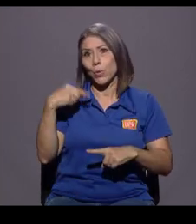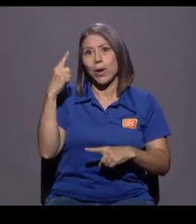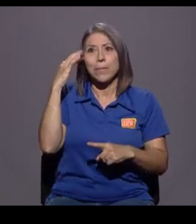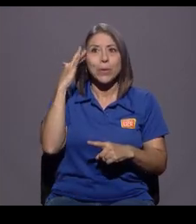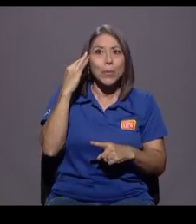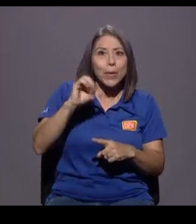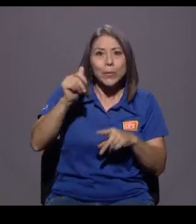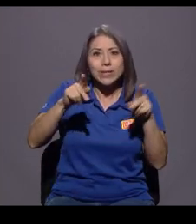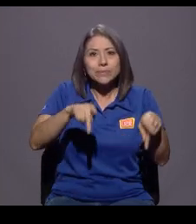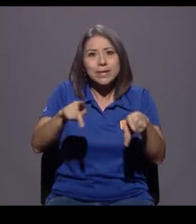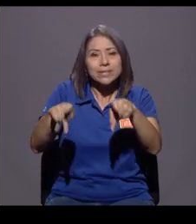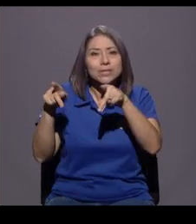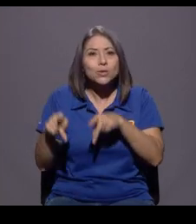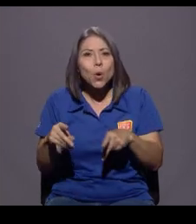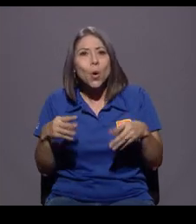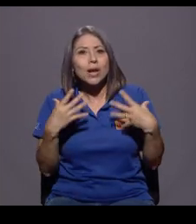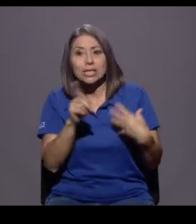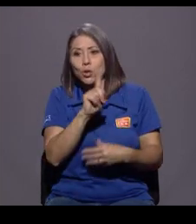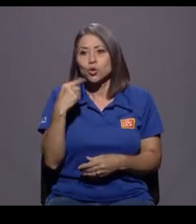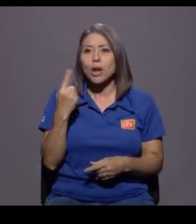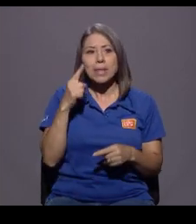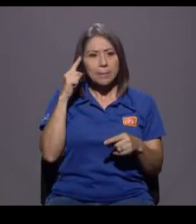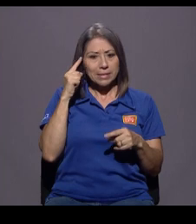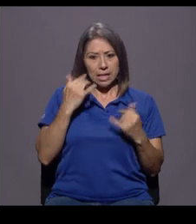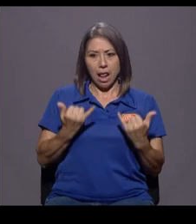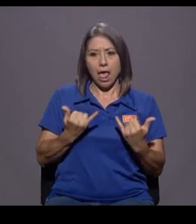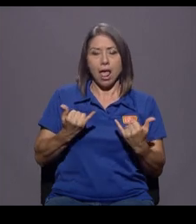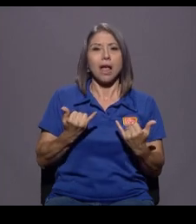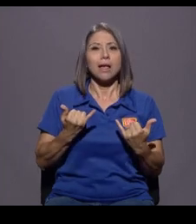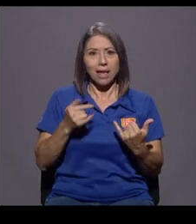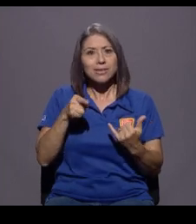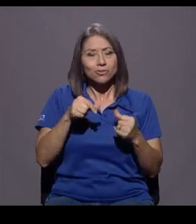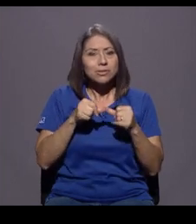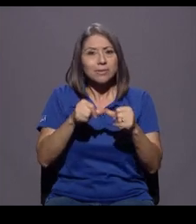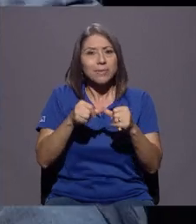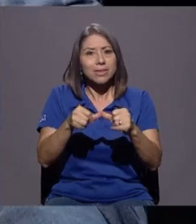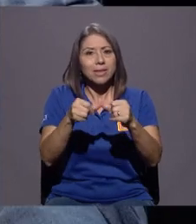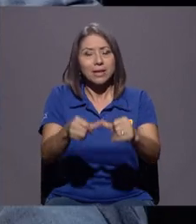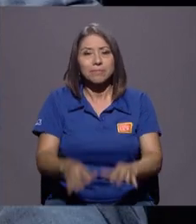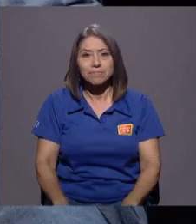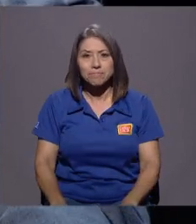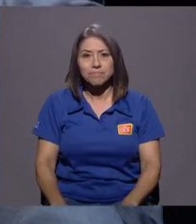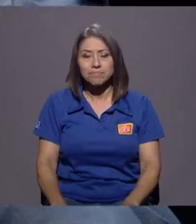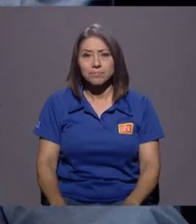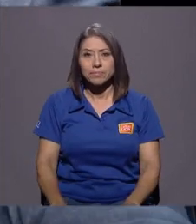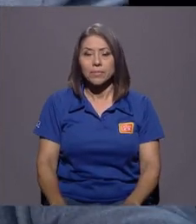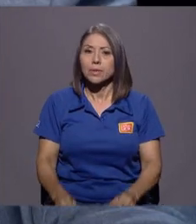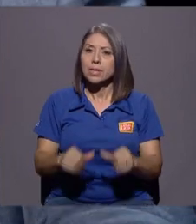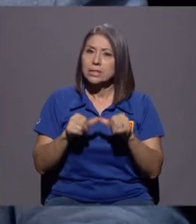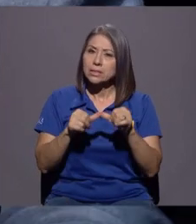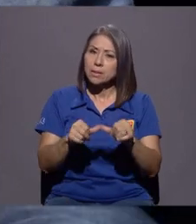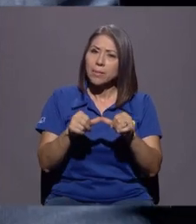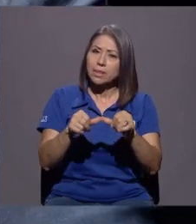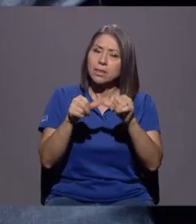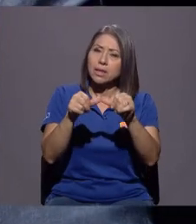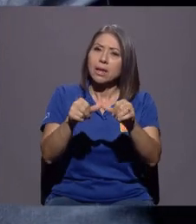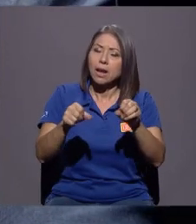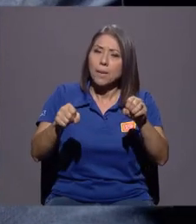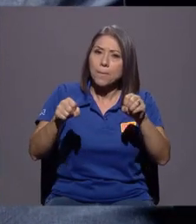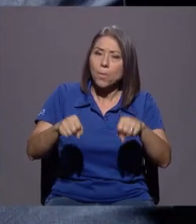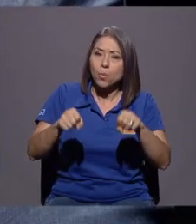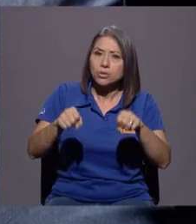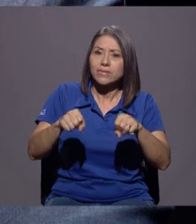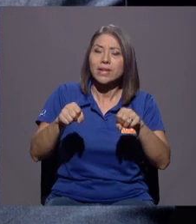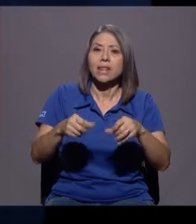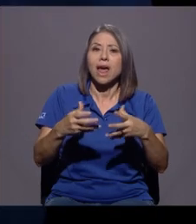personas por ir más allá de la realidad inmediata, eso es lo se mantiene. ¿Se mantiene la posibilidad